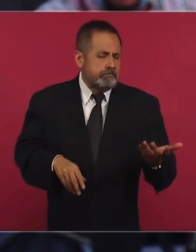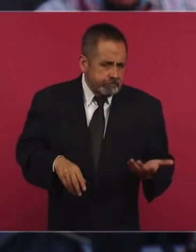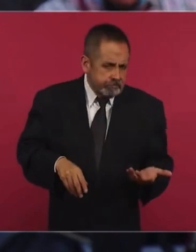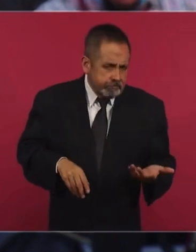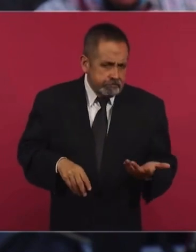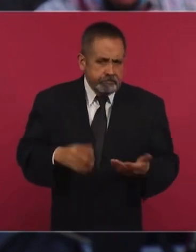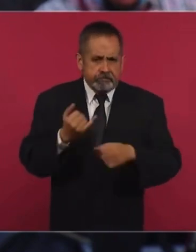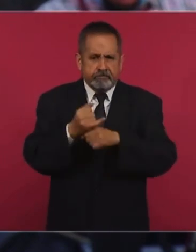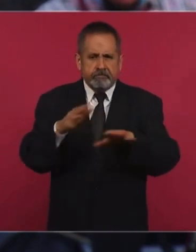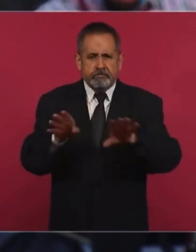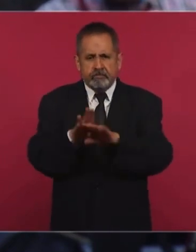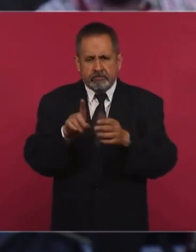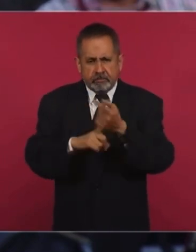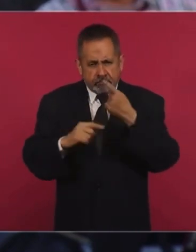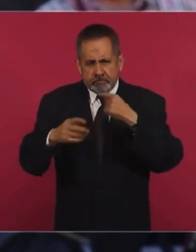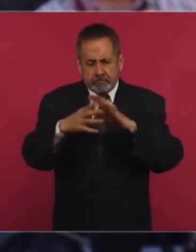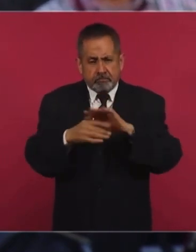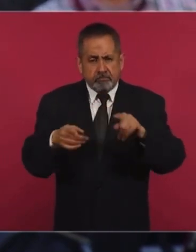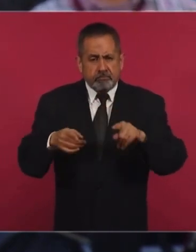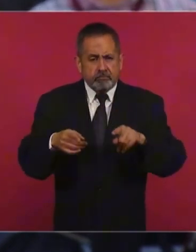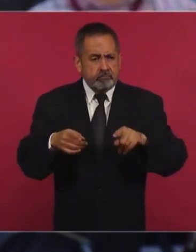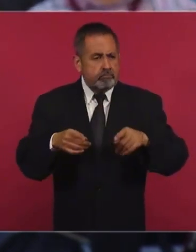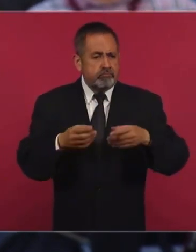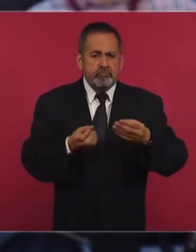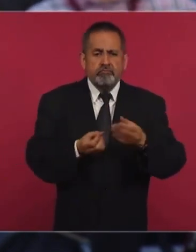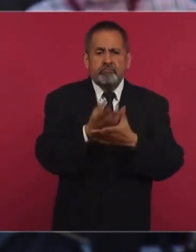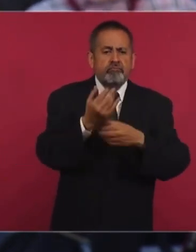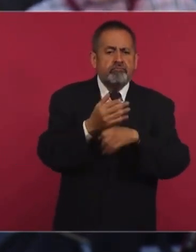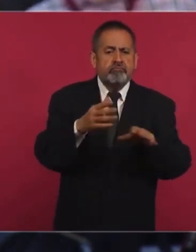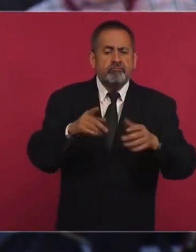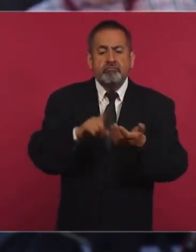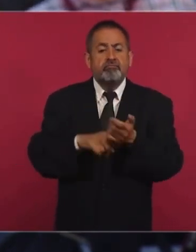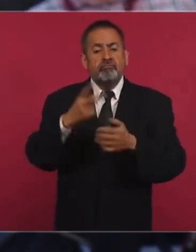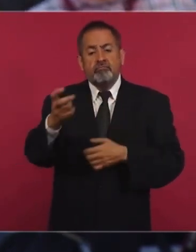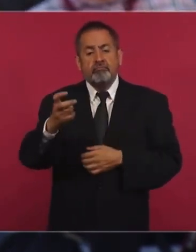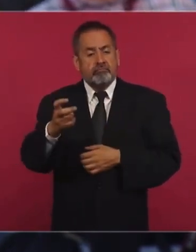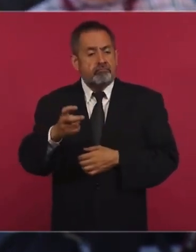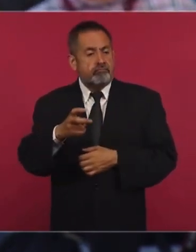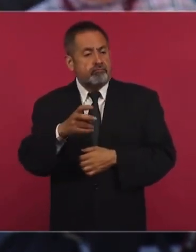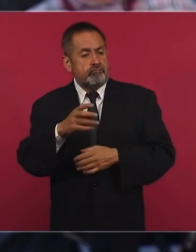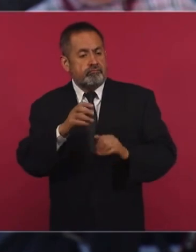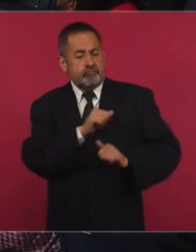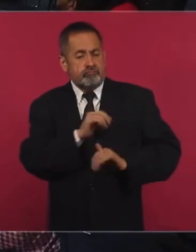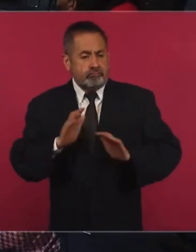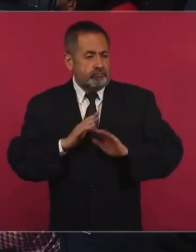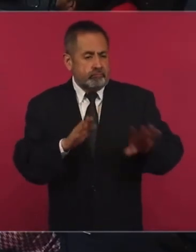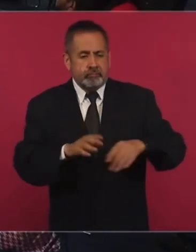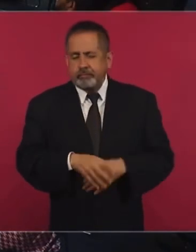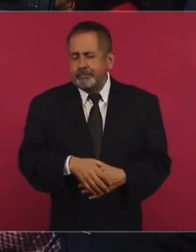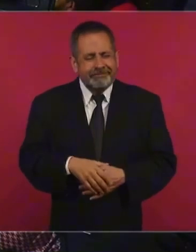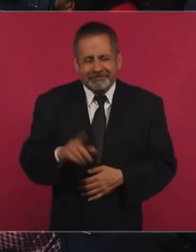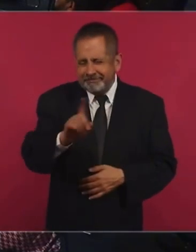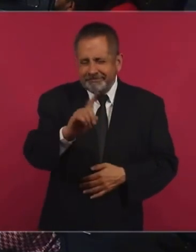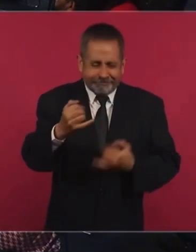información que es por la que ellos salieron y que dicen que es por la que el Ejército se resiste. Son conjeturas.